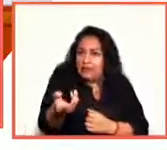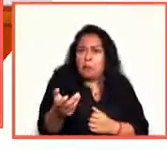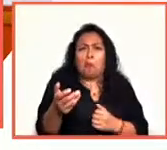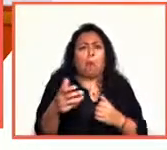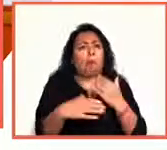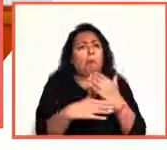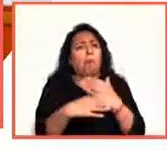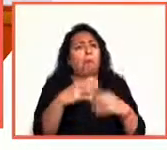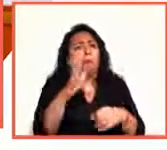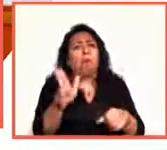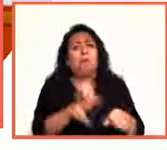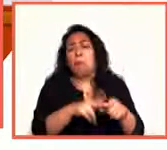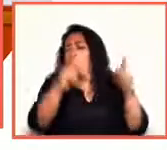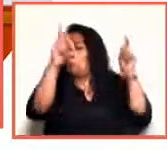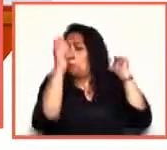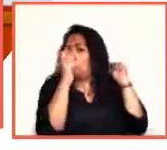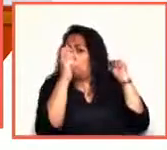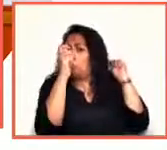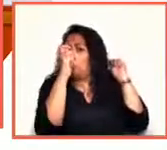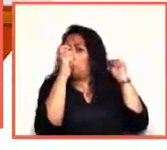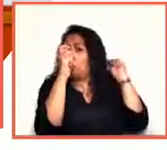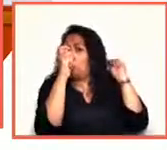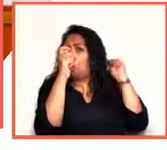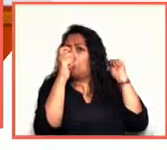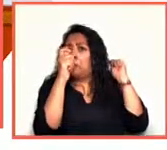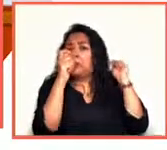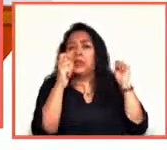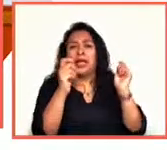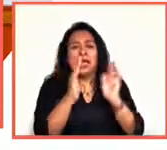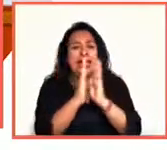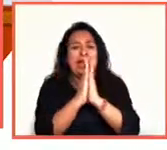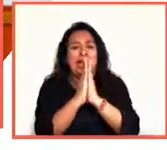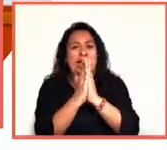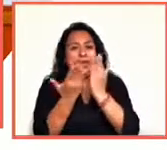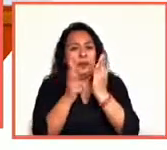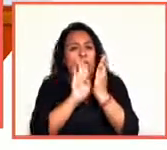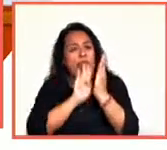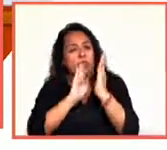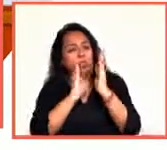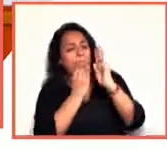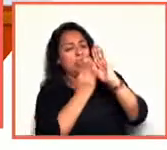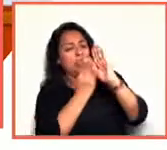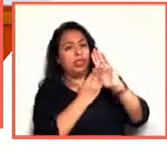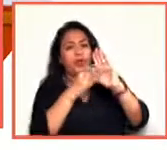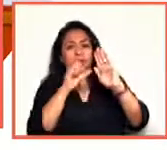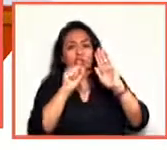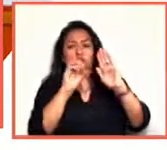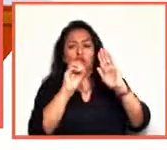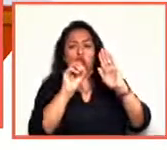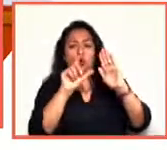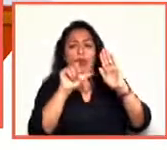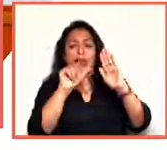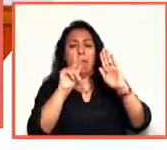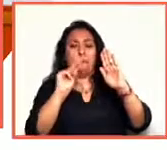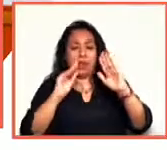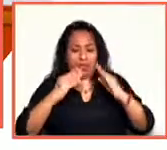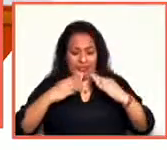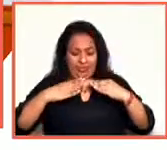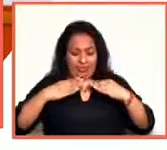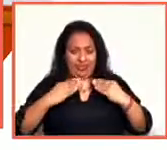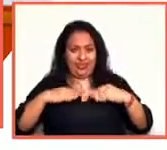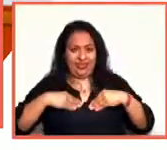corriente, la solapa del libro, imagínate nada más. La portada del libro, la puerta del libro,